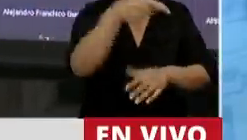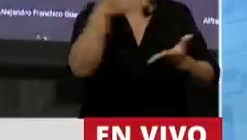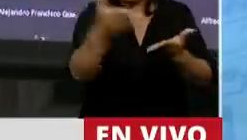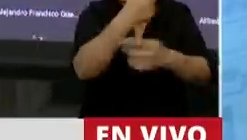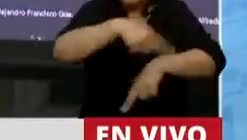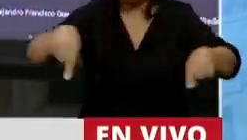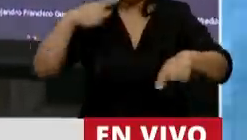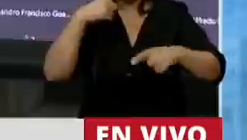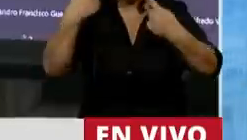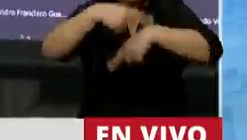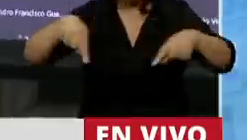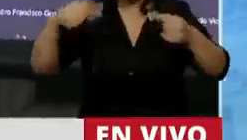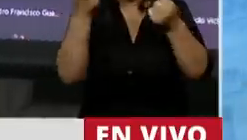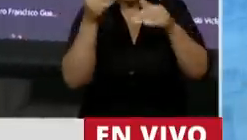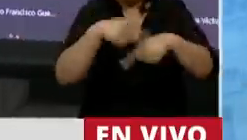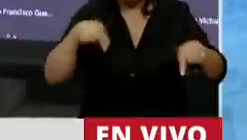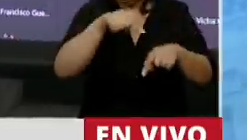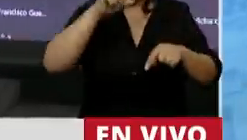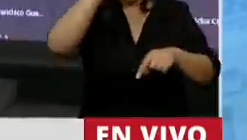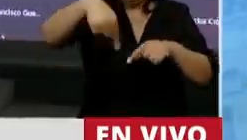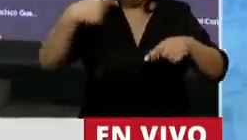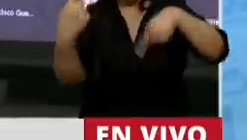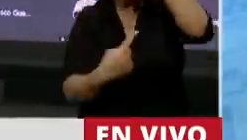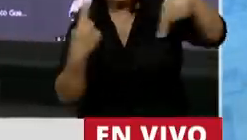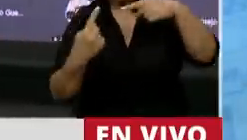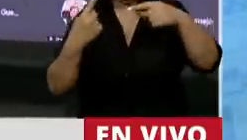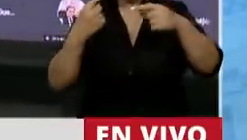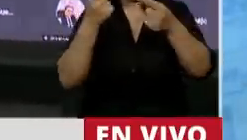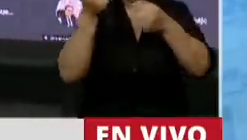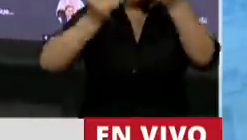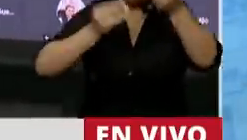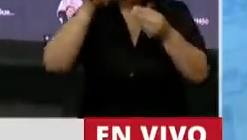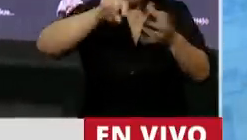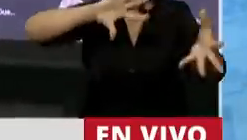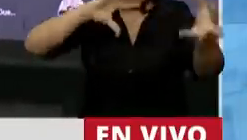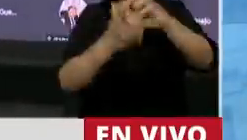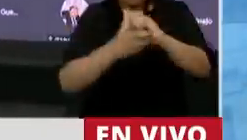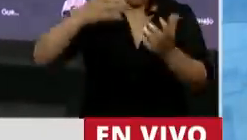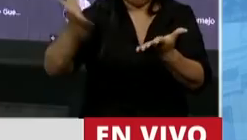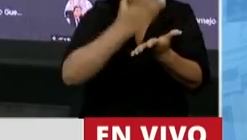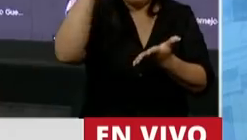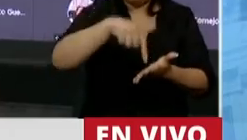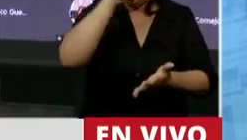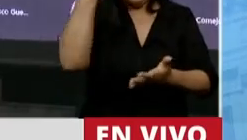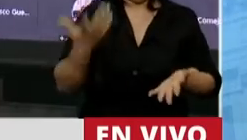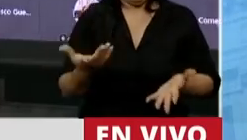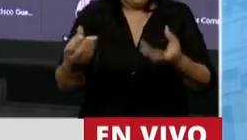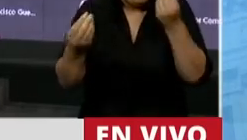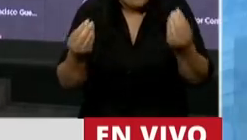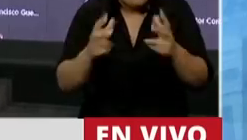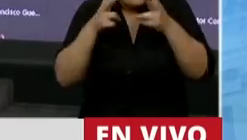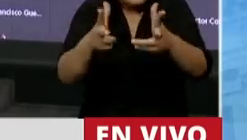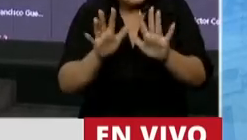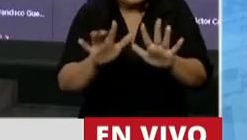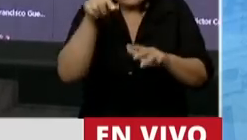el mercado de capitales y permitir una bicicleta financiera que destruyó el aparato productivo de la nación. ¿Cómo es posible que